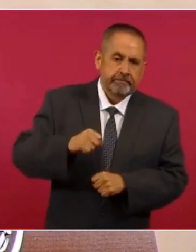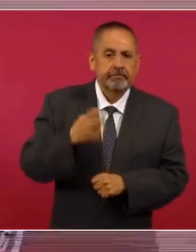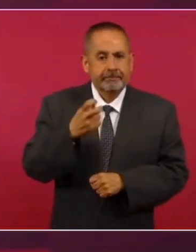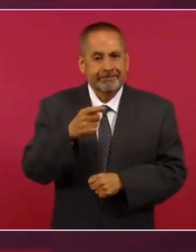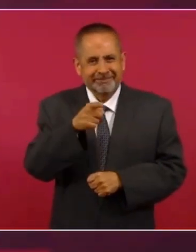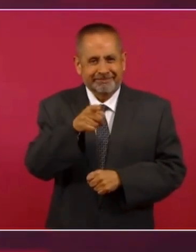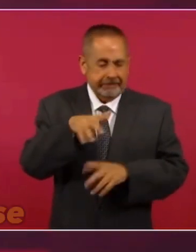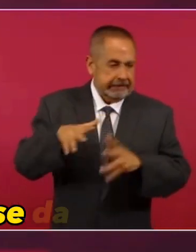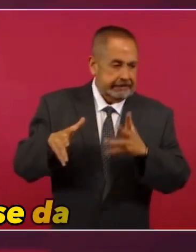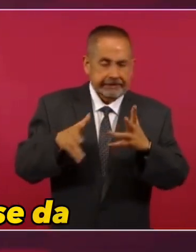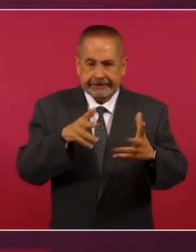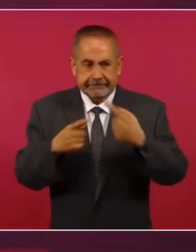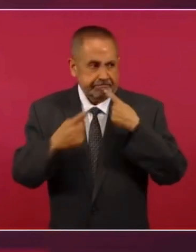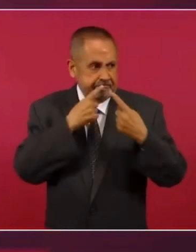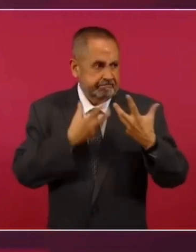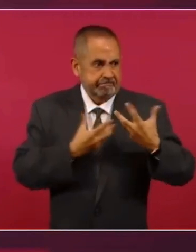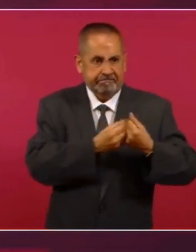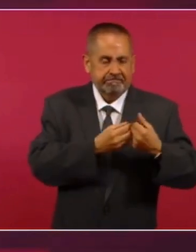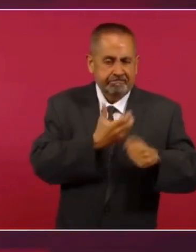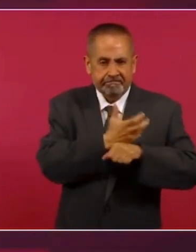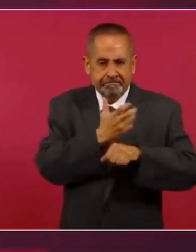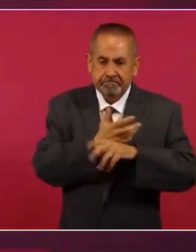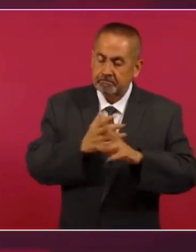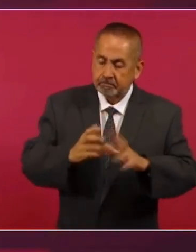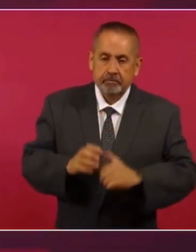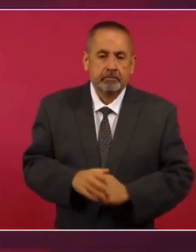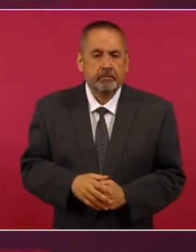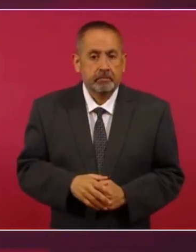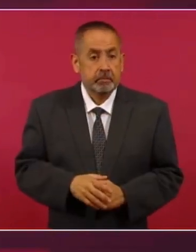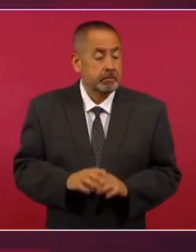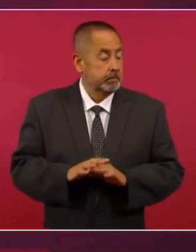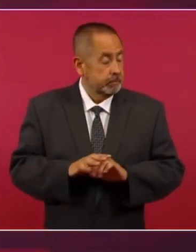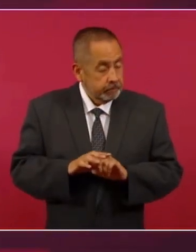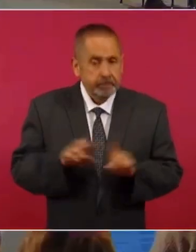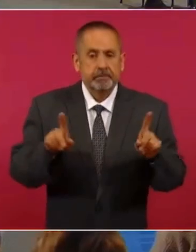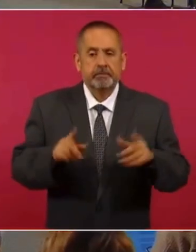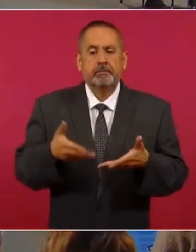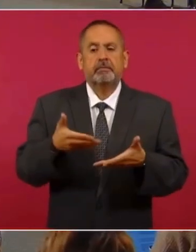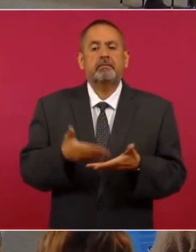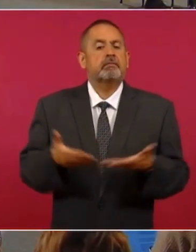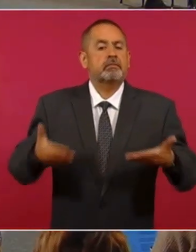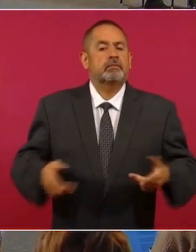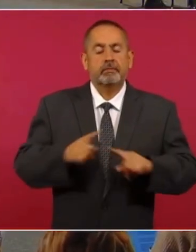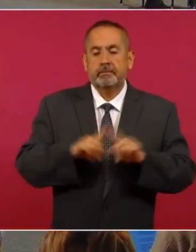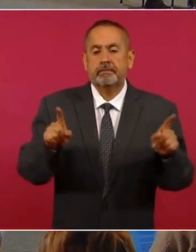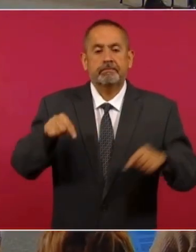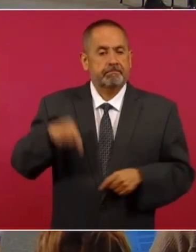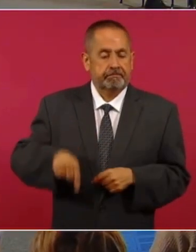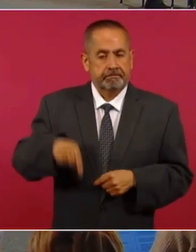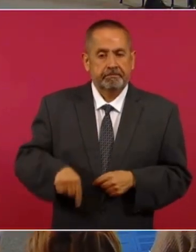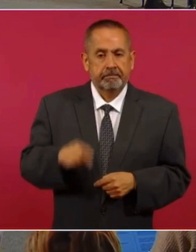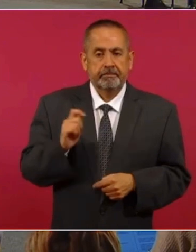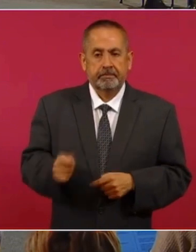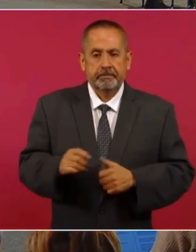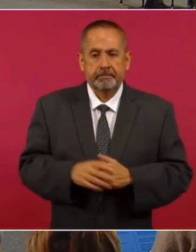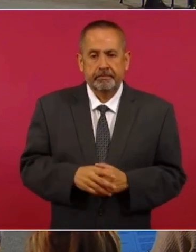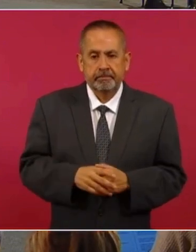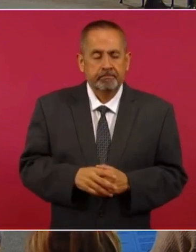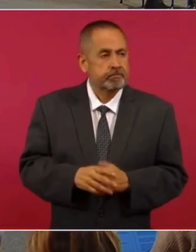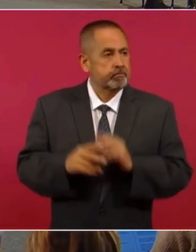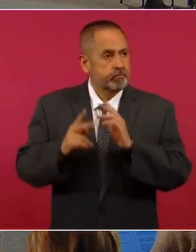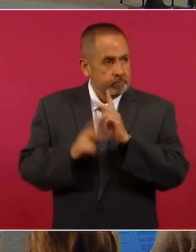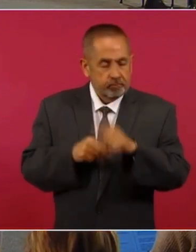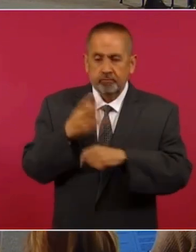esas circunstancias es que se da. Lo nuestro ahora es revivir